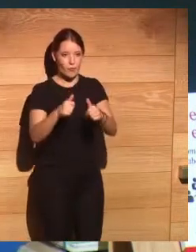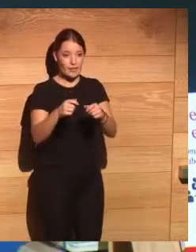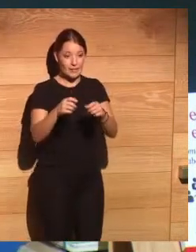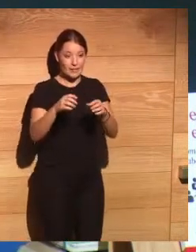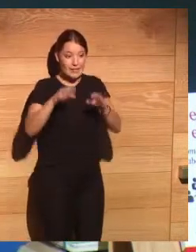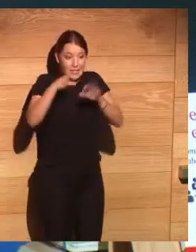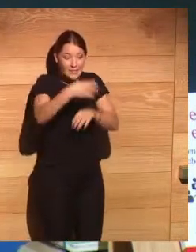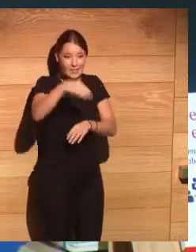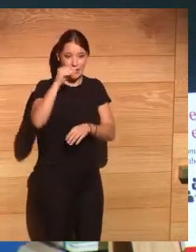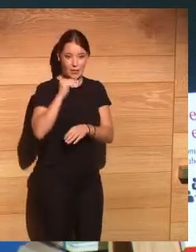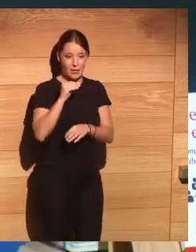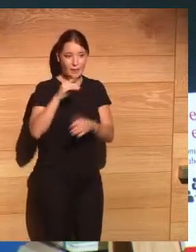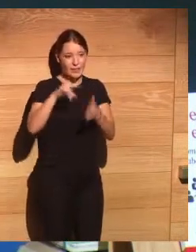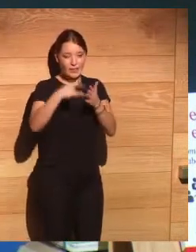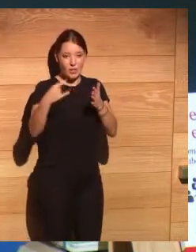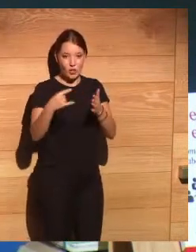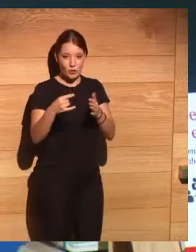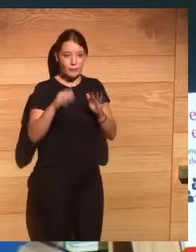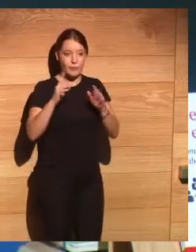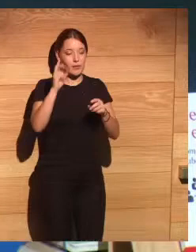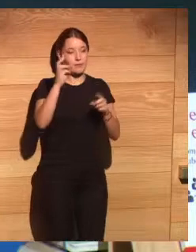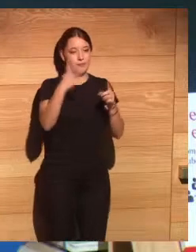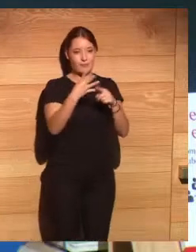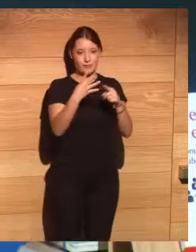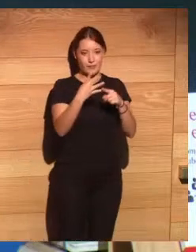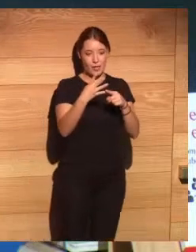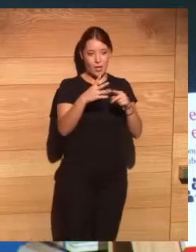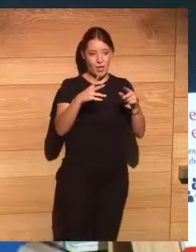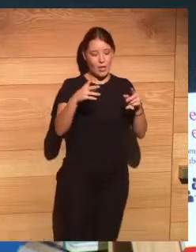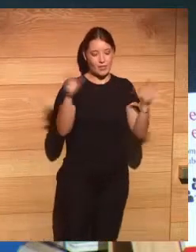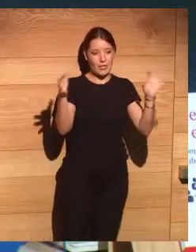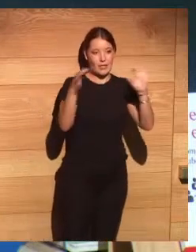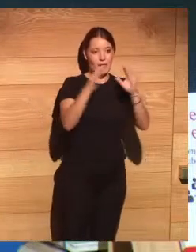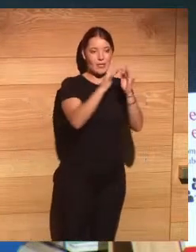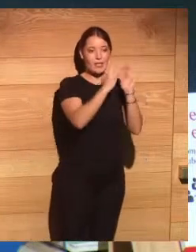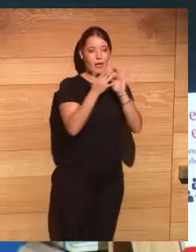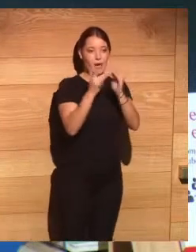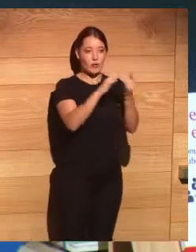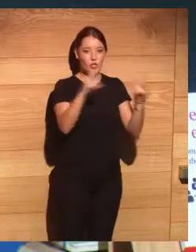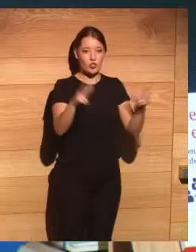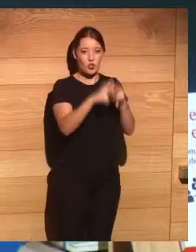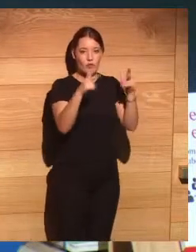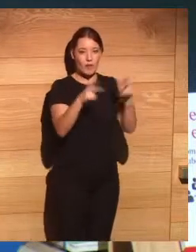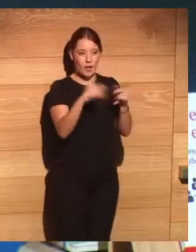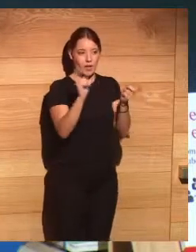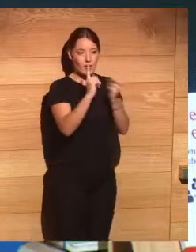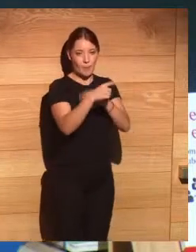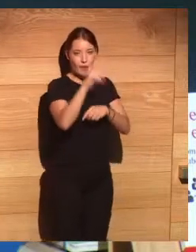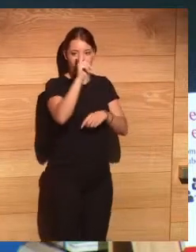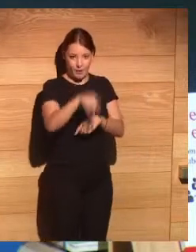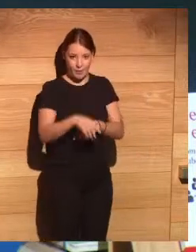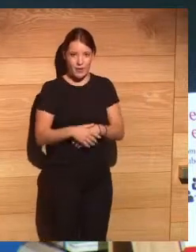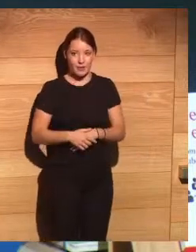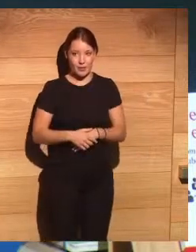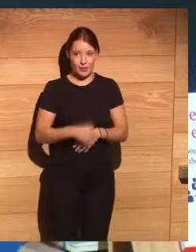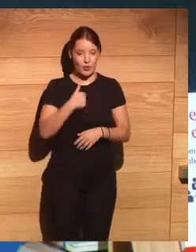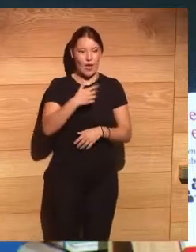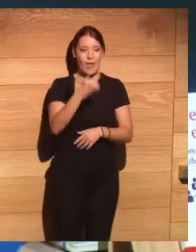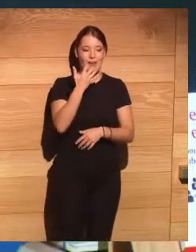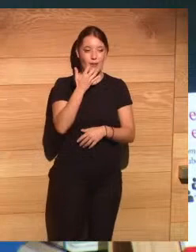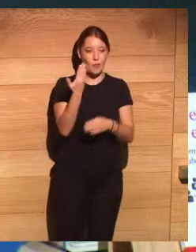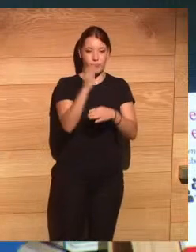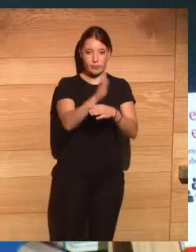que tenemos y nos está cambiando las relaciones sociales no hablemos de las redes sociales no hablemos de cómo las relaciones sociales cambian yo siempre pongo un ejemplo